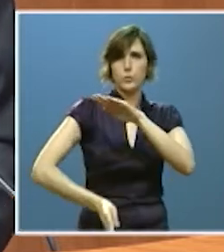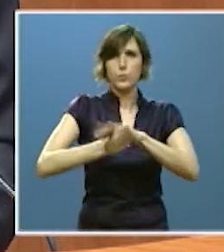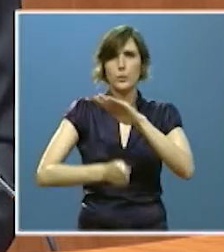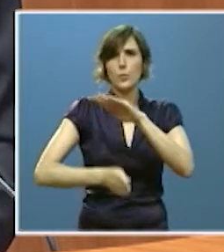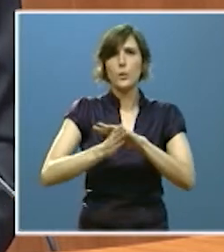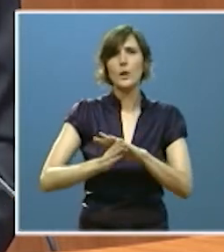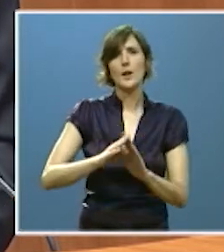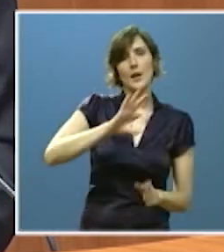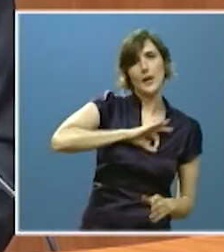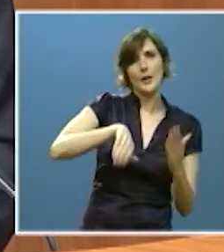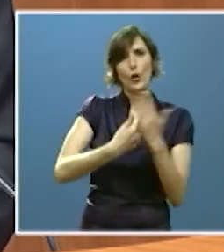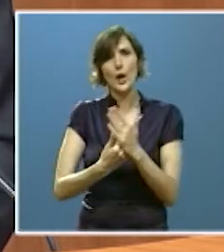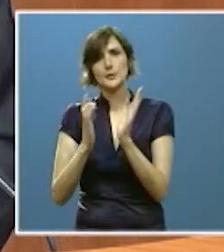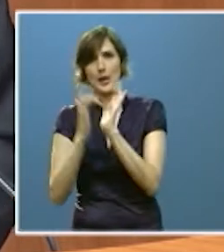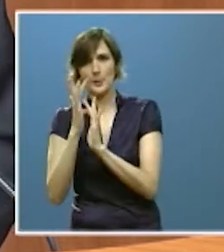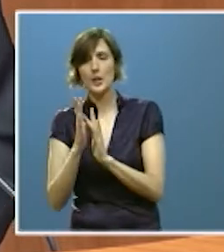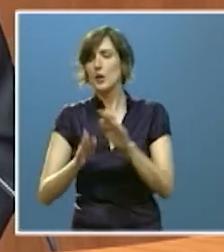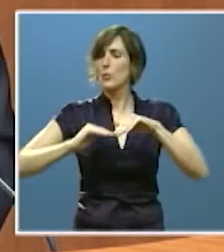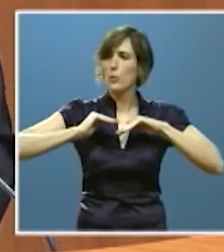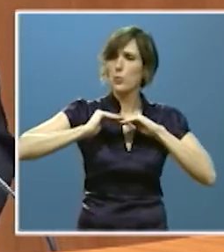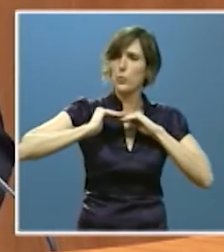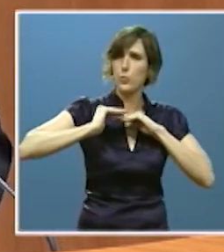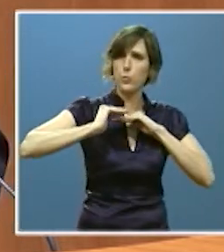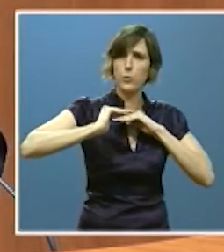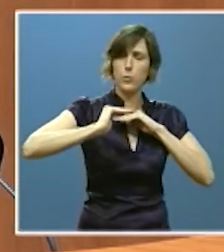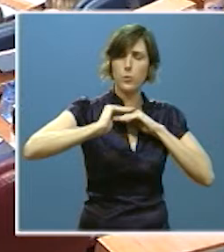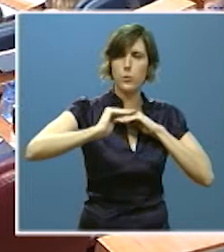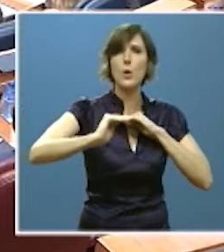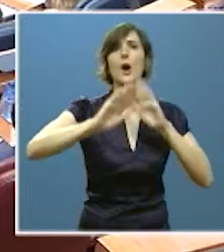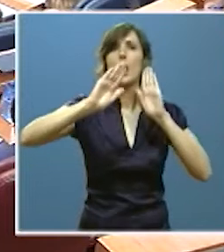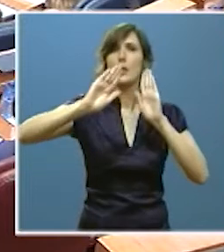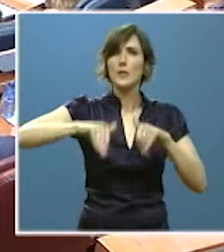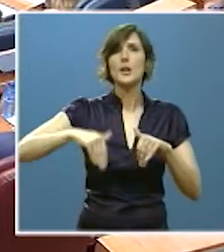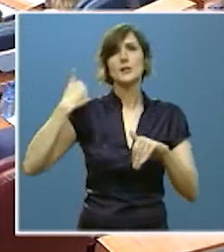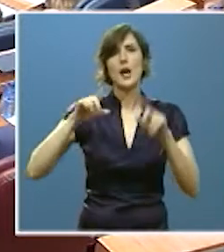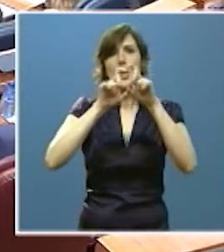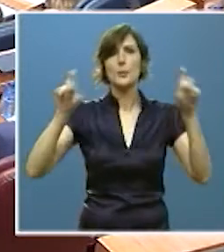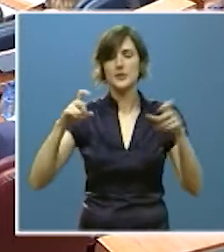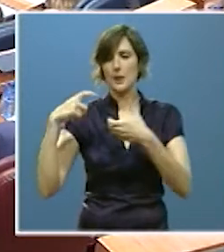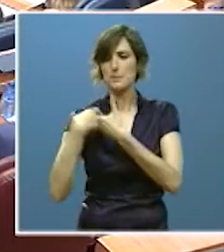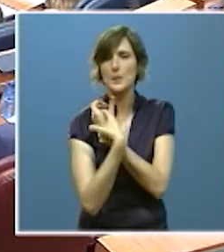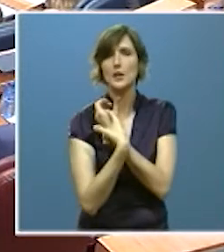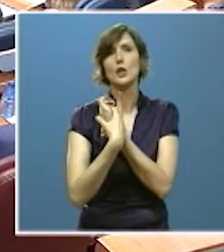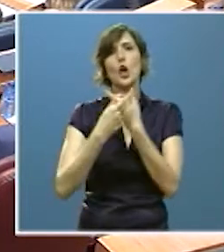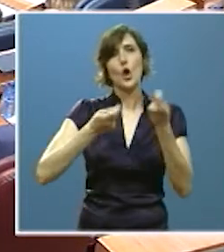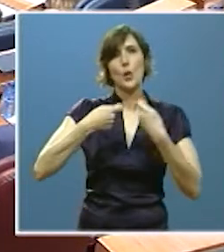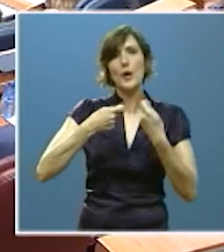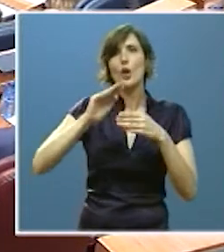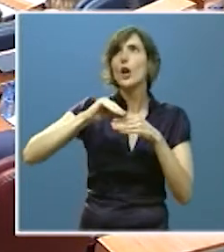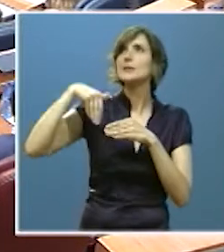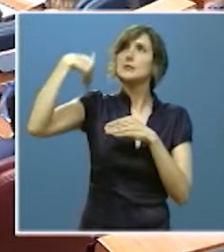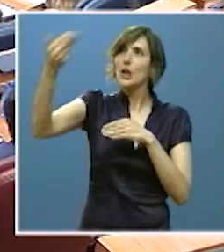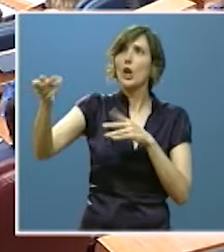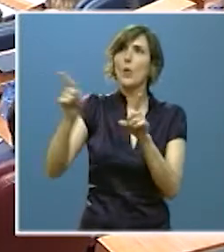cuatrimestre de este año, siendo cada vez más las empresas que asumen el comercio exterior como una